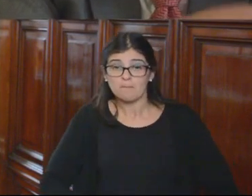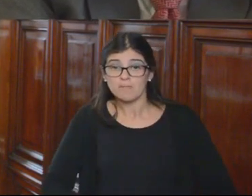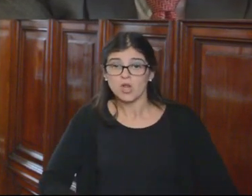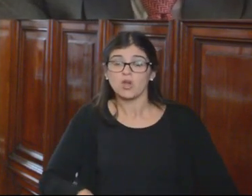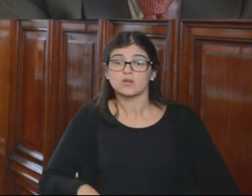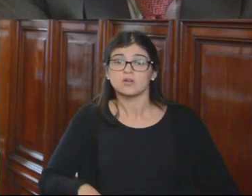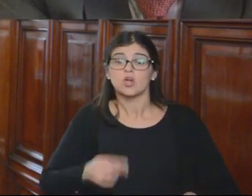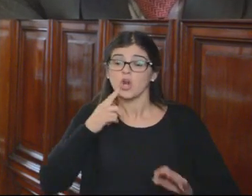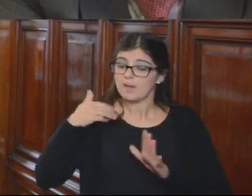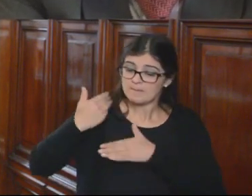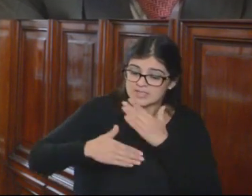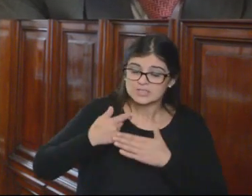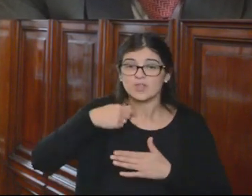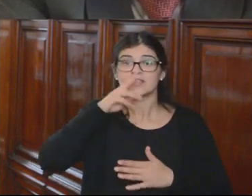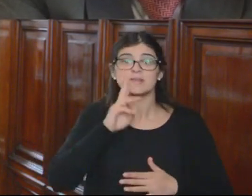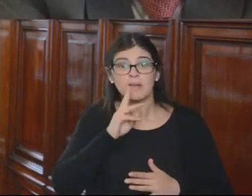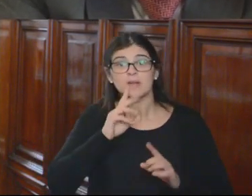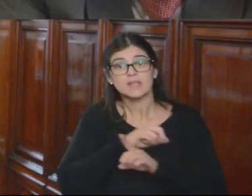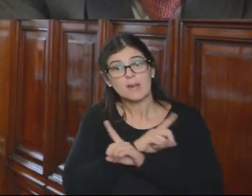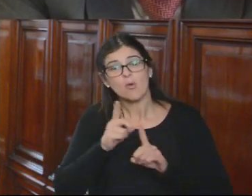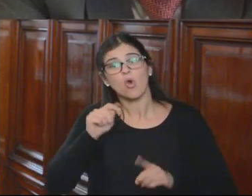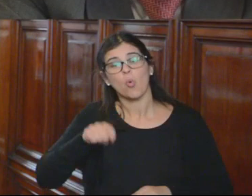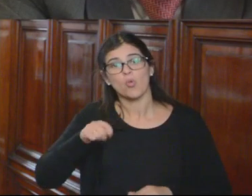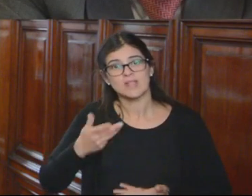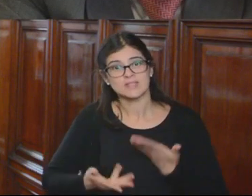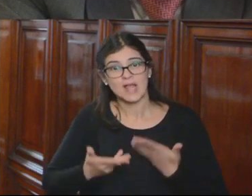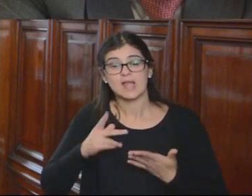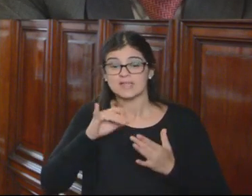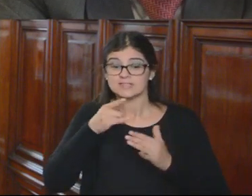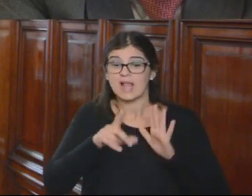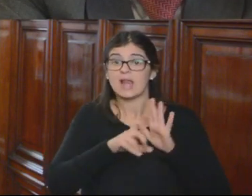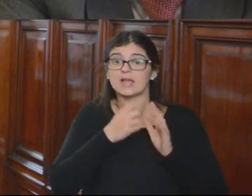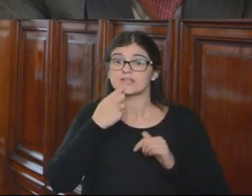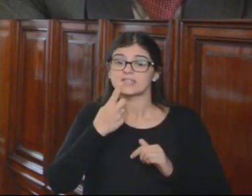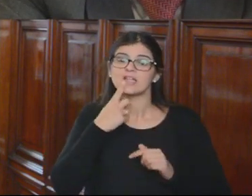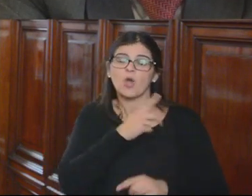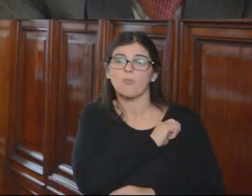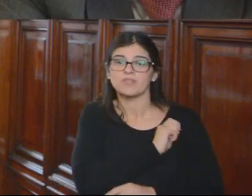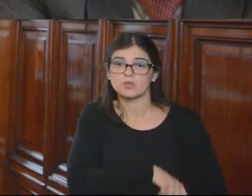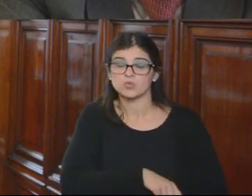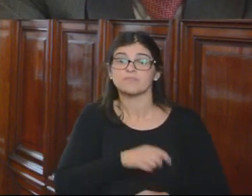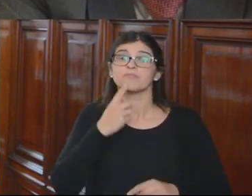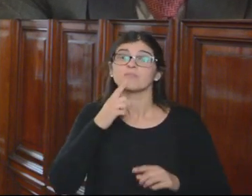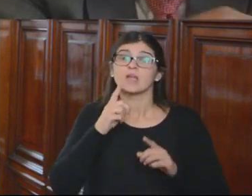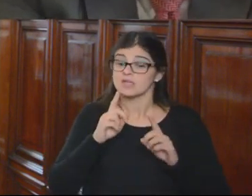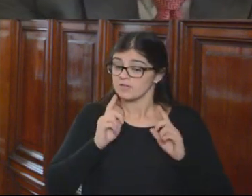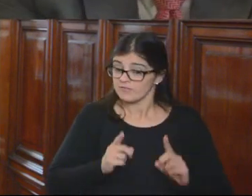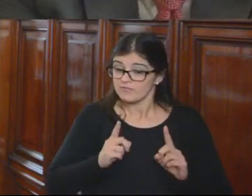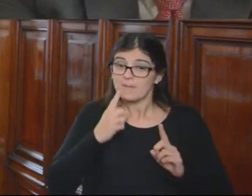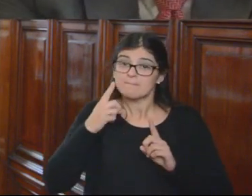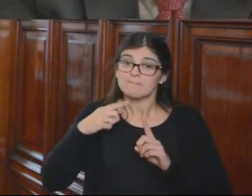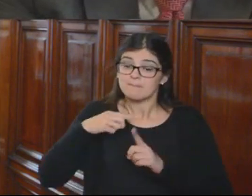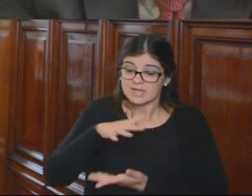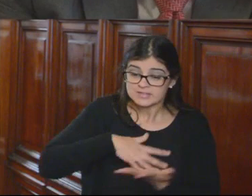procesos disciplinarios y mucho menos judiciales que establezcan una destitución. Se ahonda esta situación cuando se